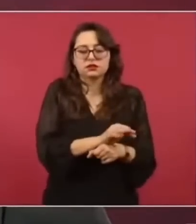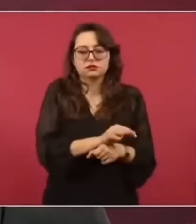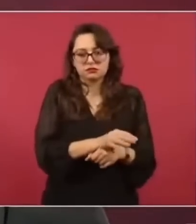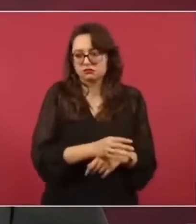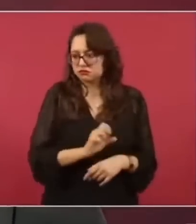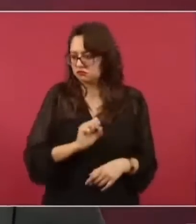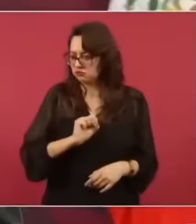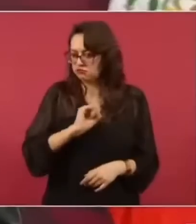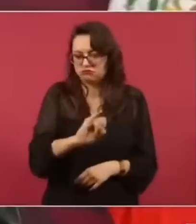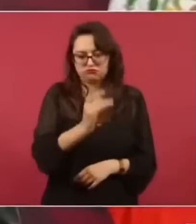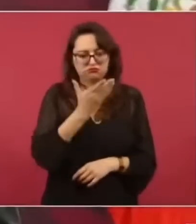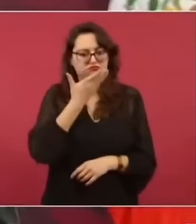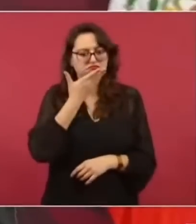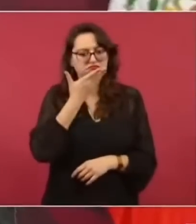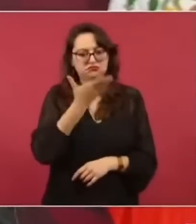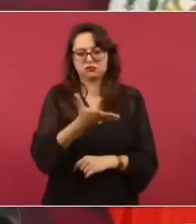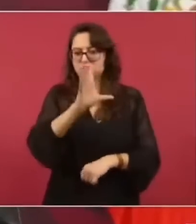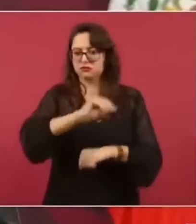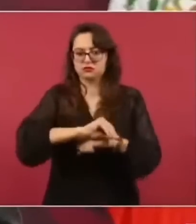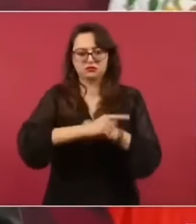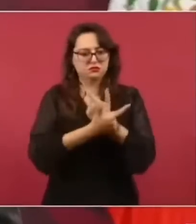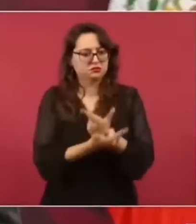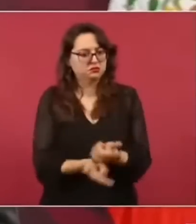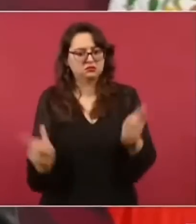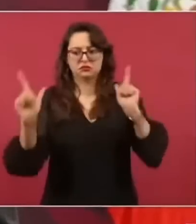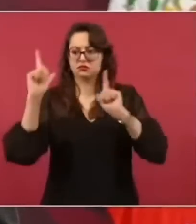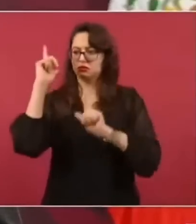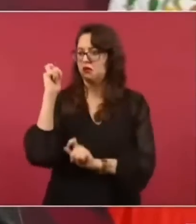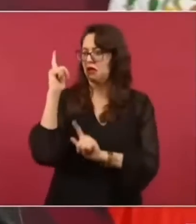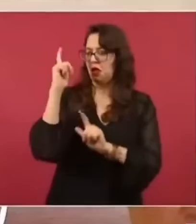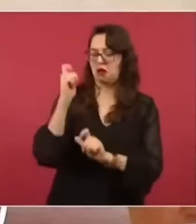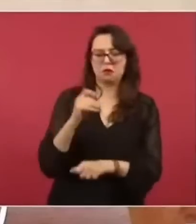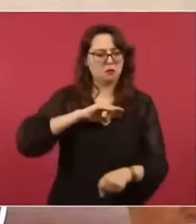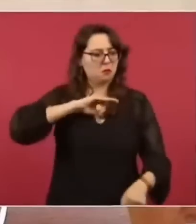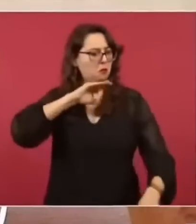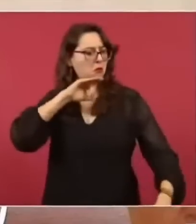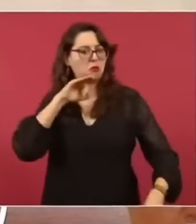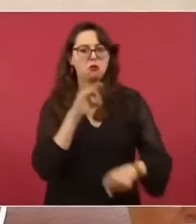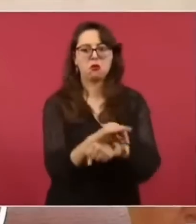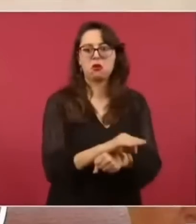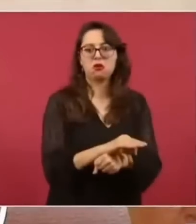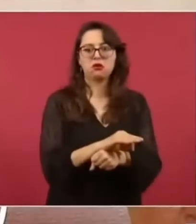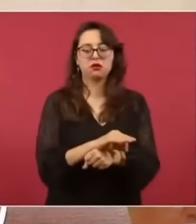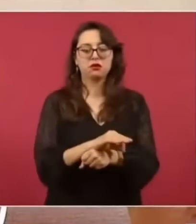indiscriminado de armas en Estados Unidos.